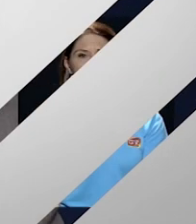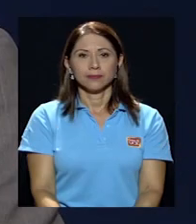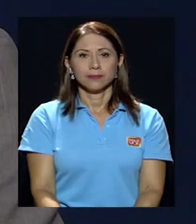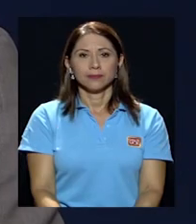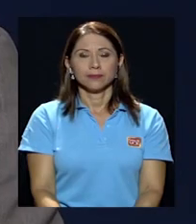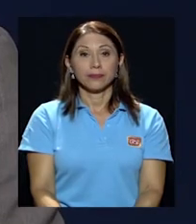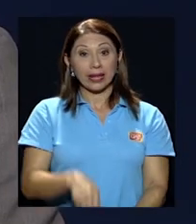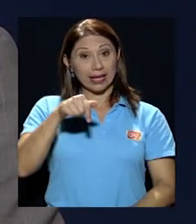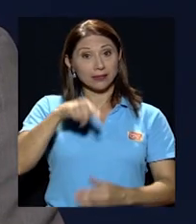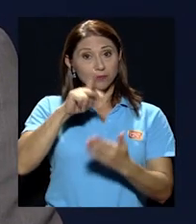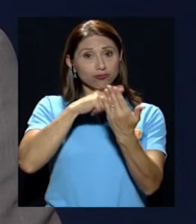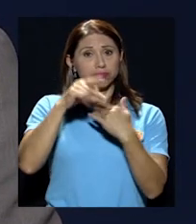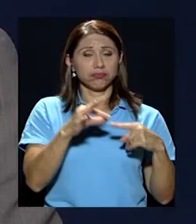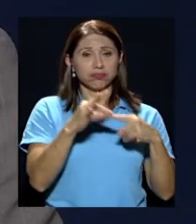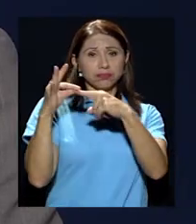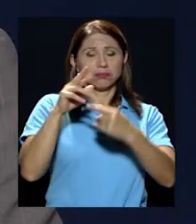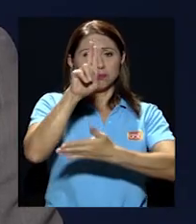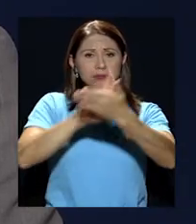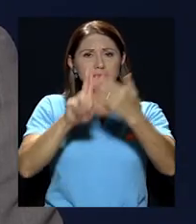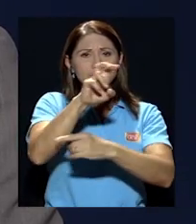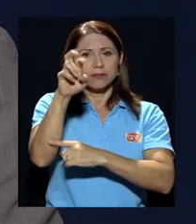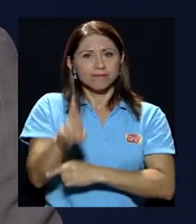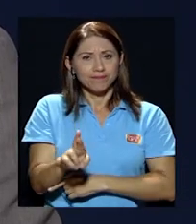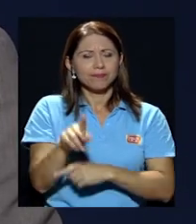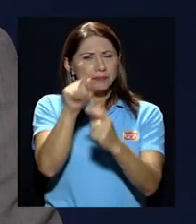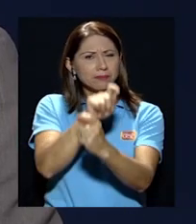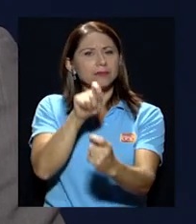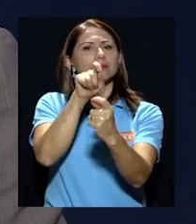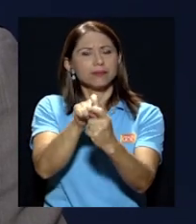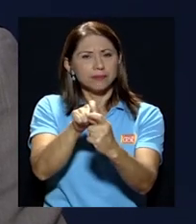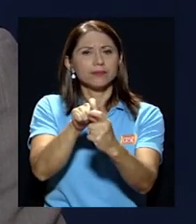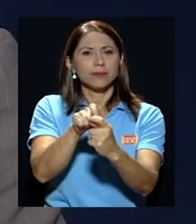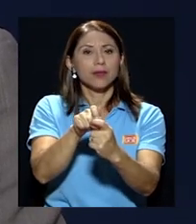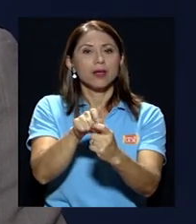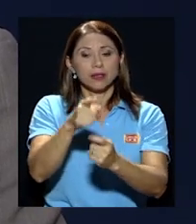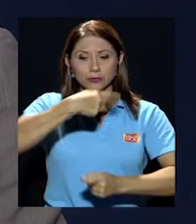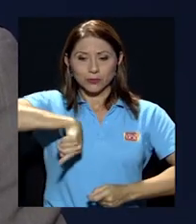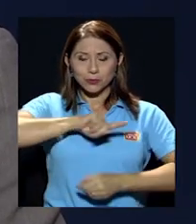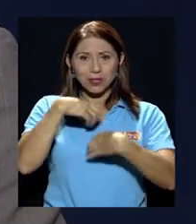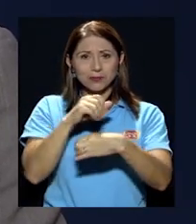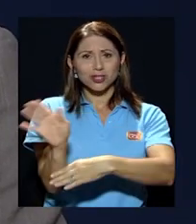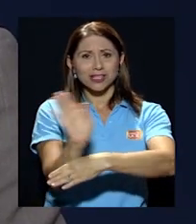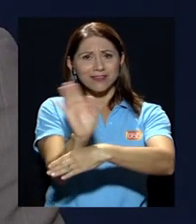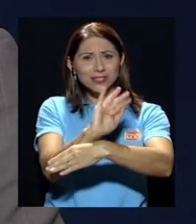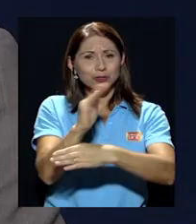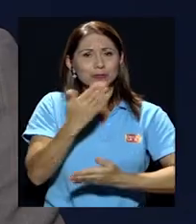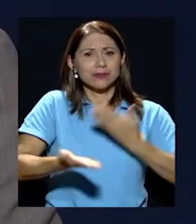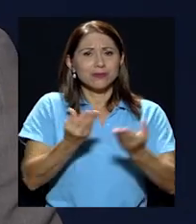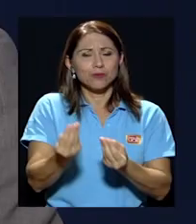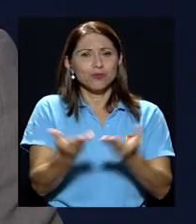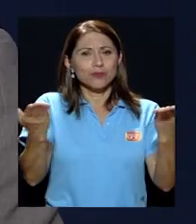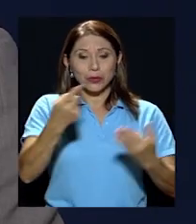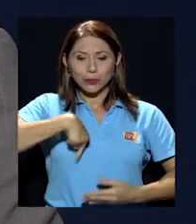Estamos en un especial de la Universidad de Costa Rica y específicamente en quienes hacemos Televisión de Servicio Público.